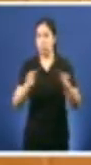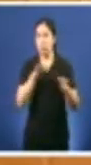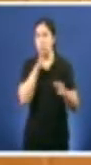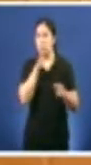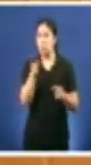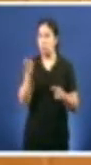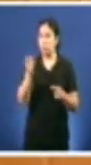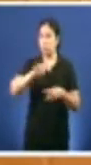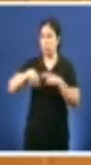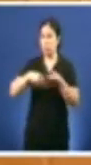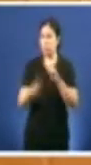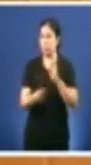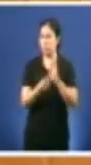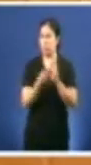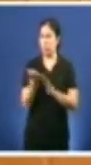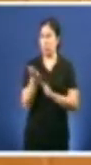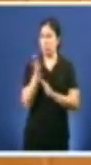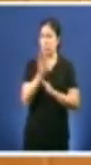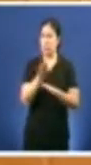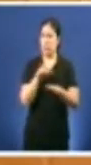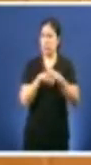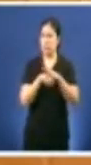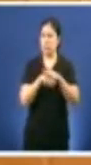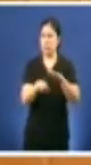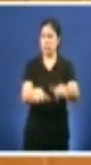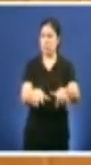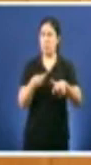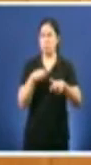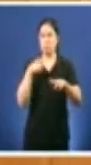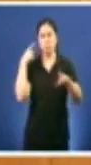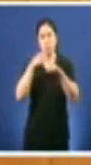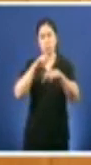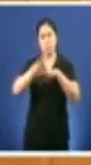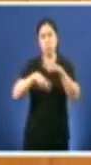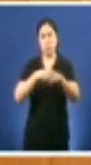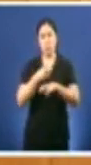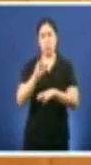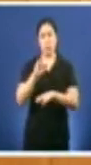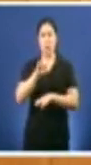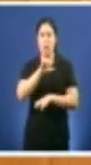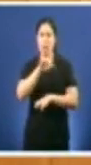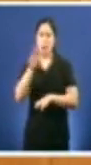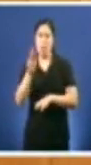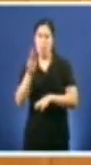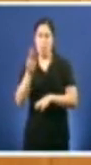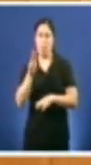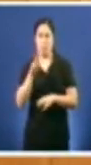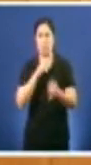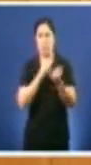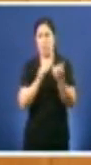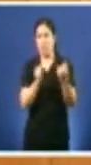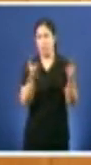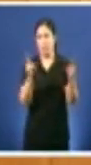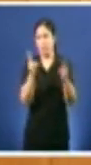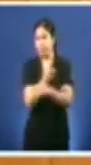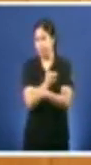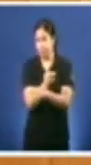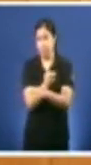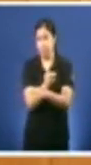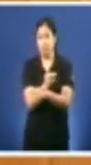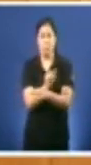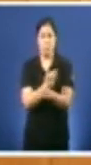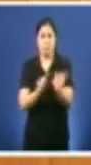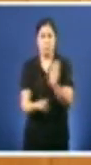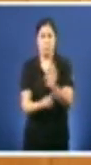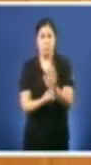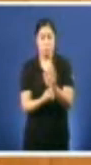Partido Popular na tramitación parlamentaria que modifican a ILP desnaturalizando a por completo Un engano desta